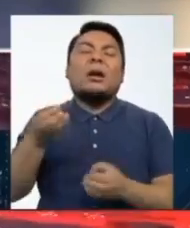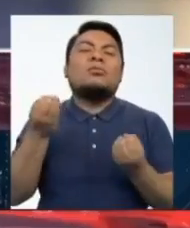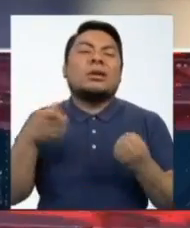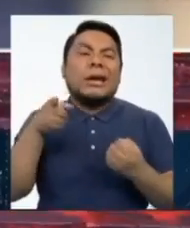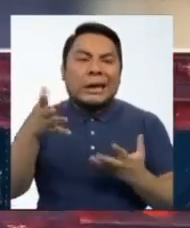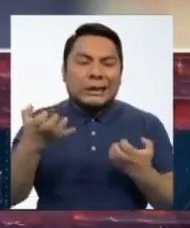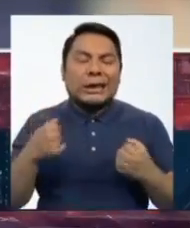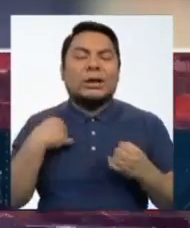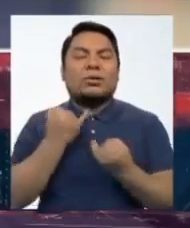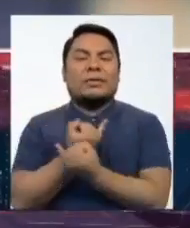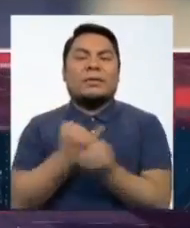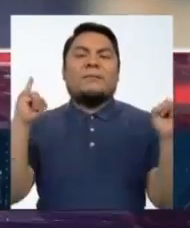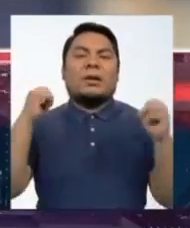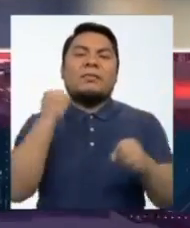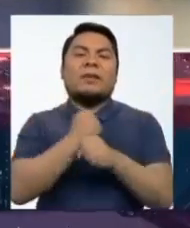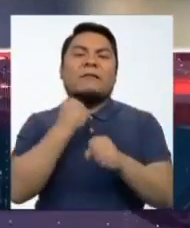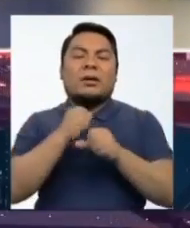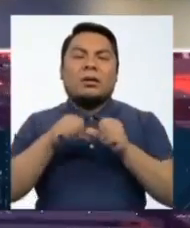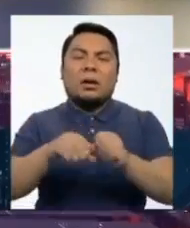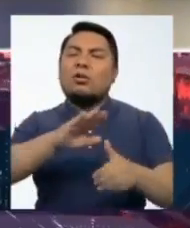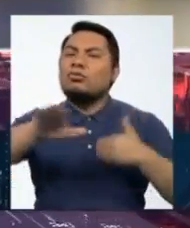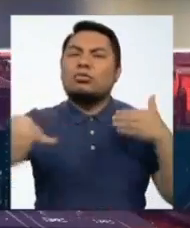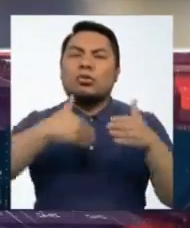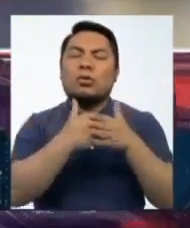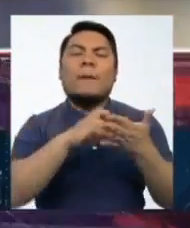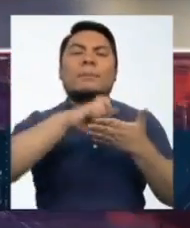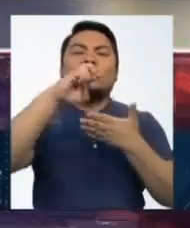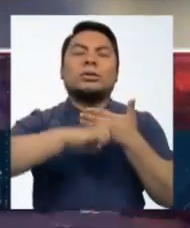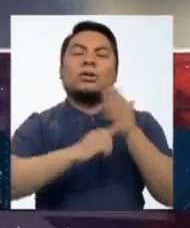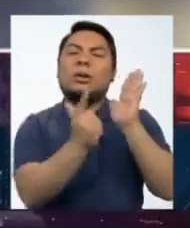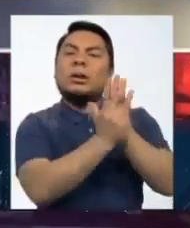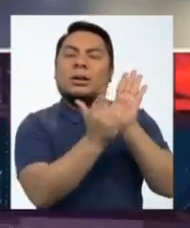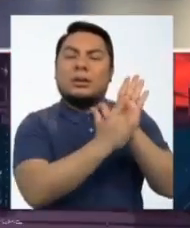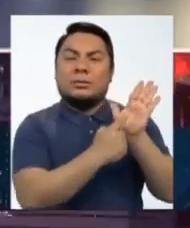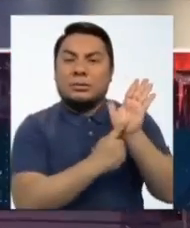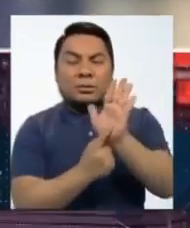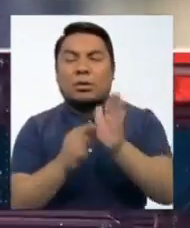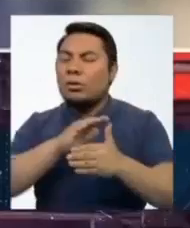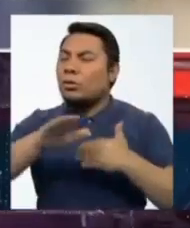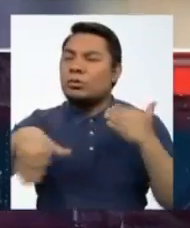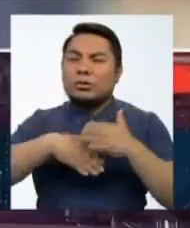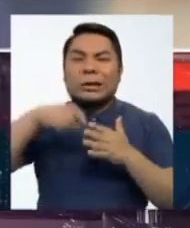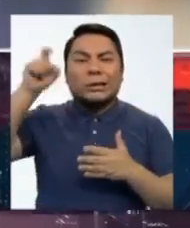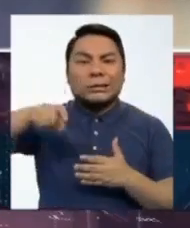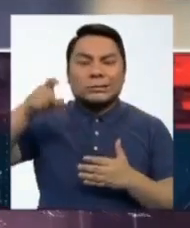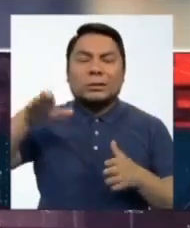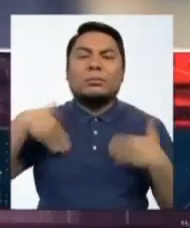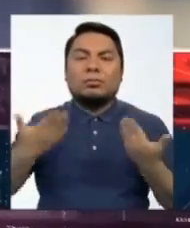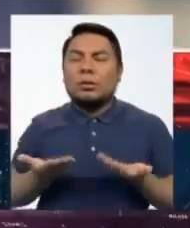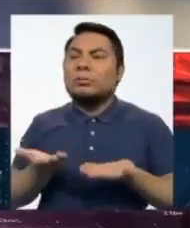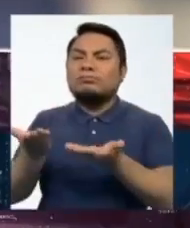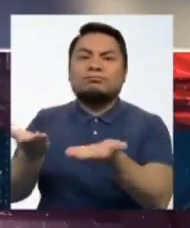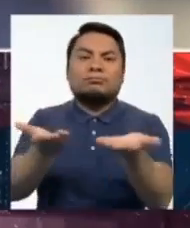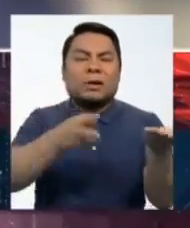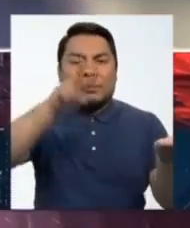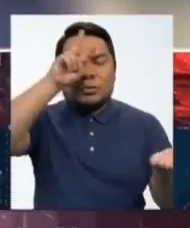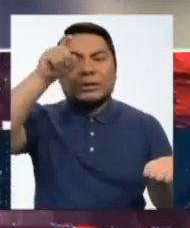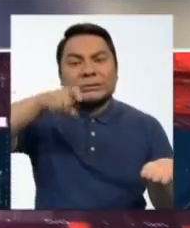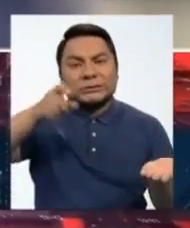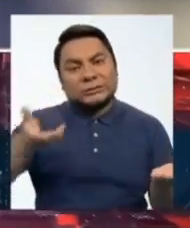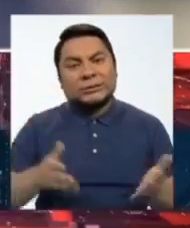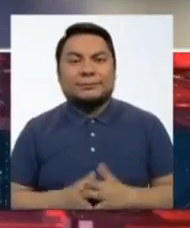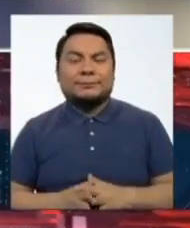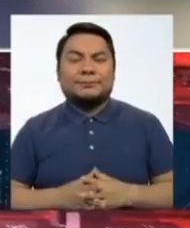trabajar todos los proyectos de ley que se presenten y todo lo que sea necesario para atender las demandas sociales que el país requiere. La